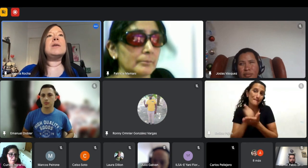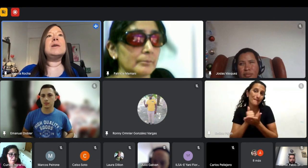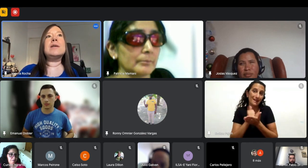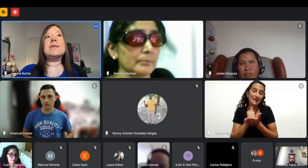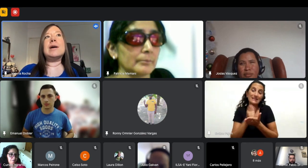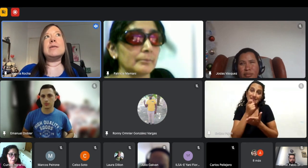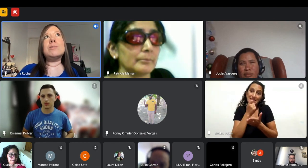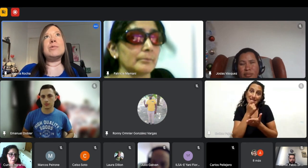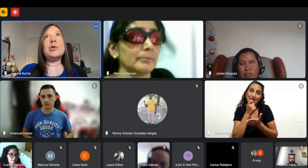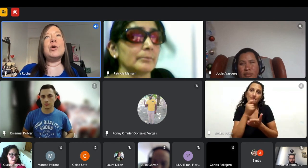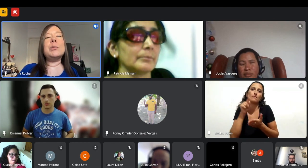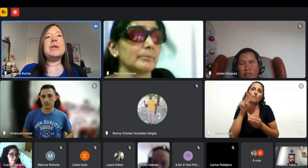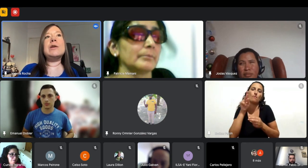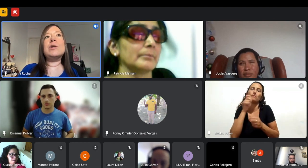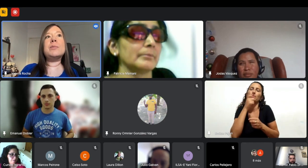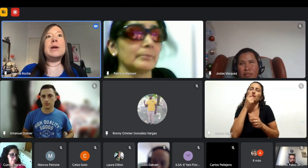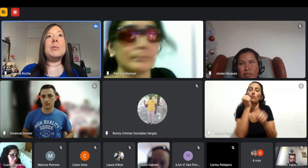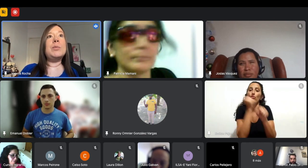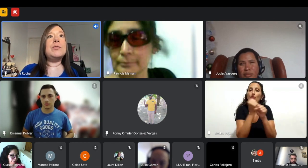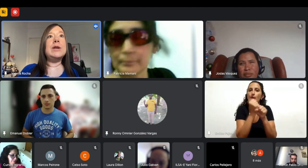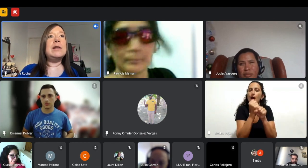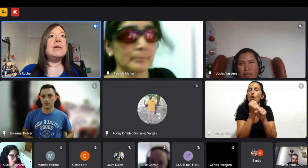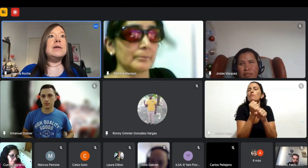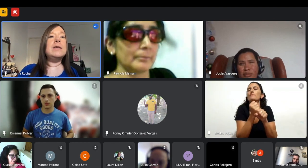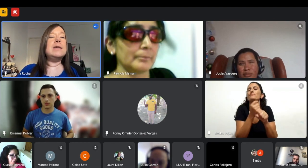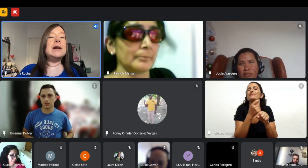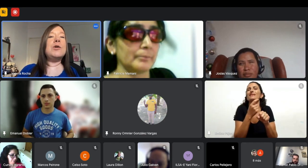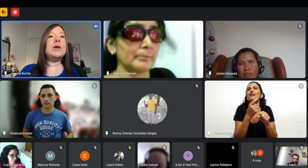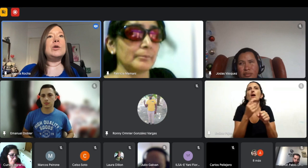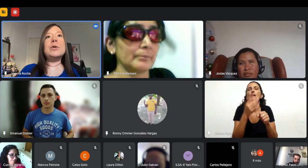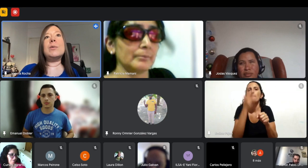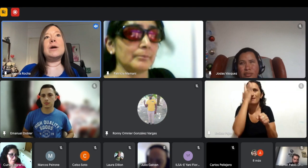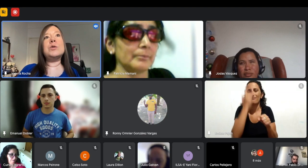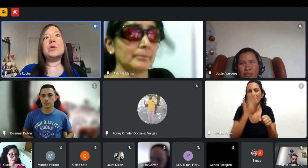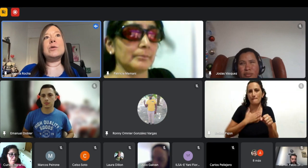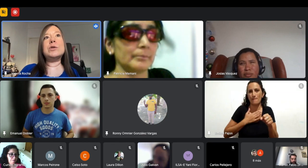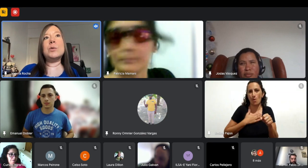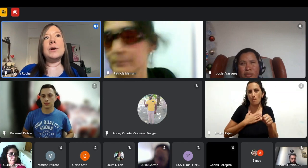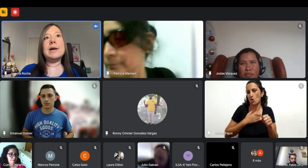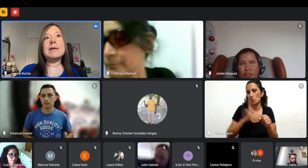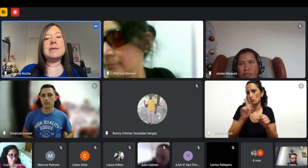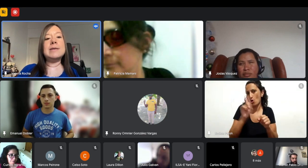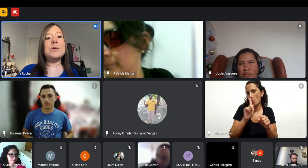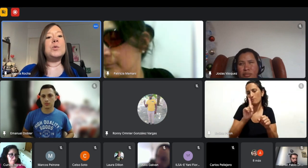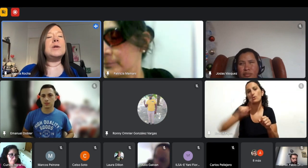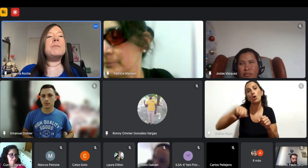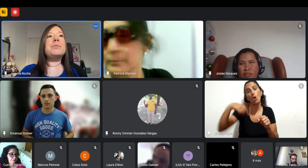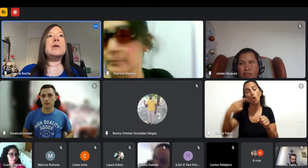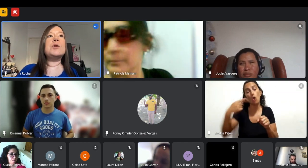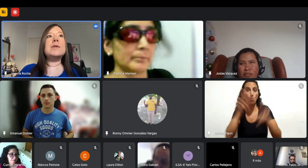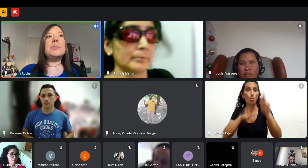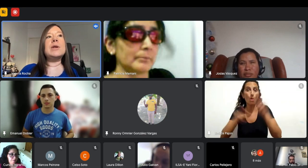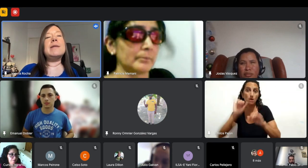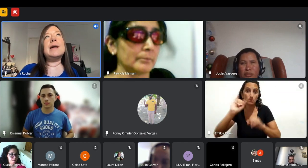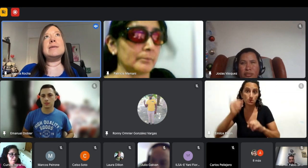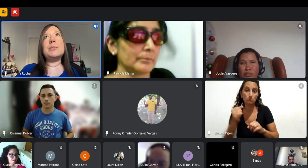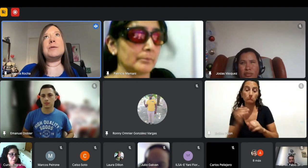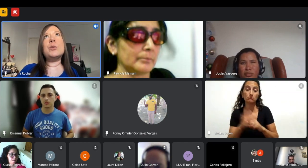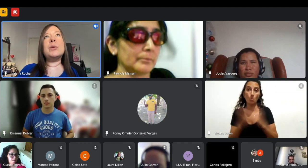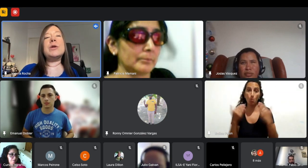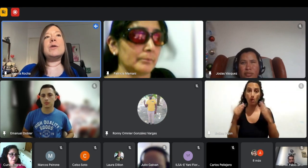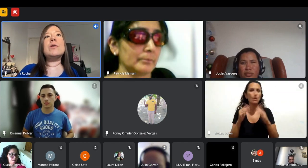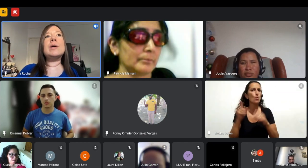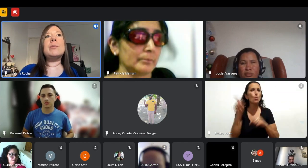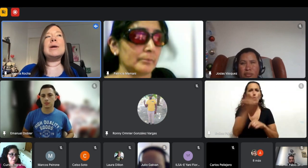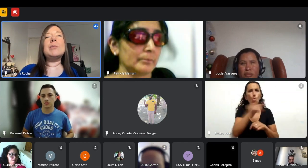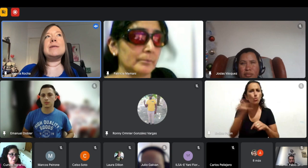ajusta ¿no? porque quizás todo lo que piden no es para mi perfil y está correcto pero habrá otra otra búsqueda que sí se ajuste entonces dar